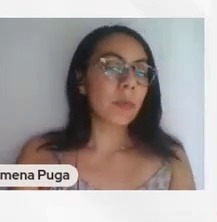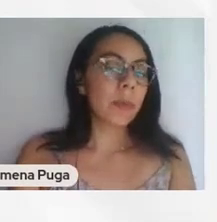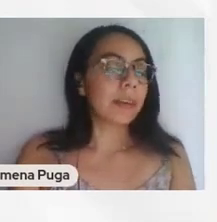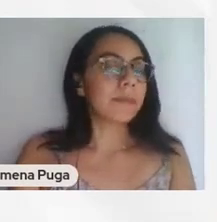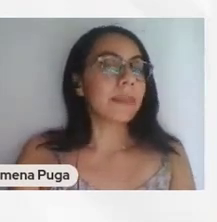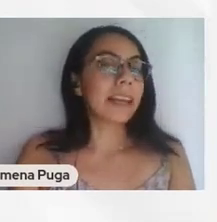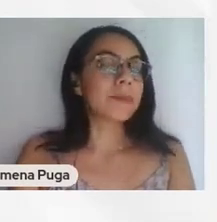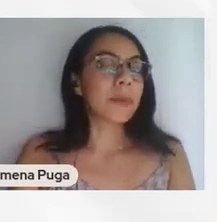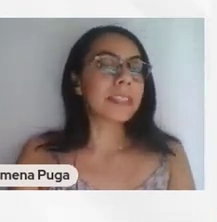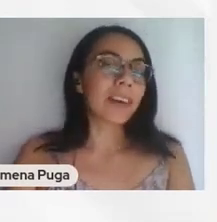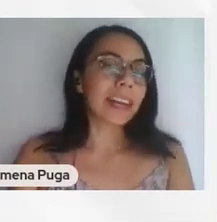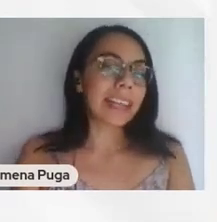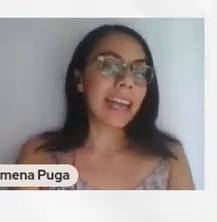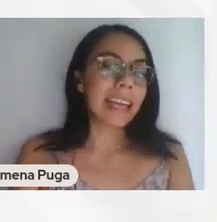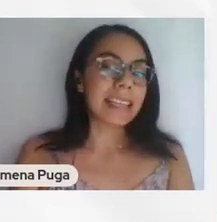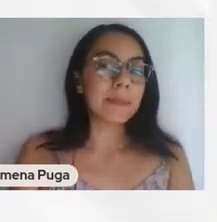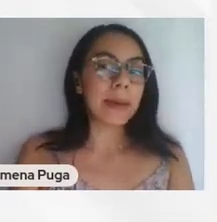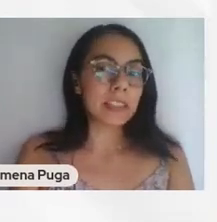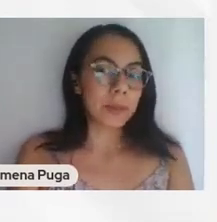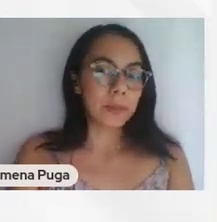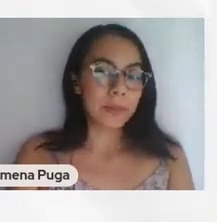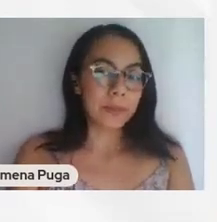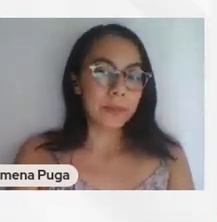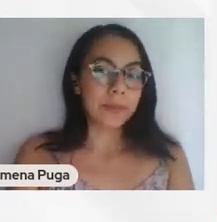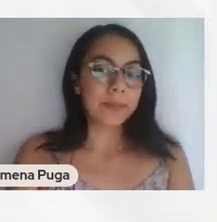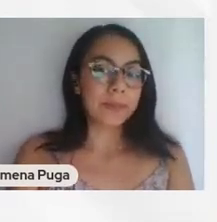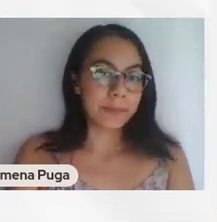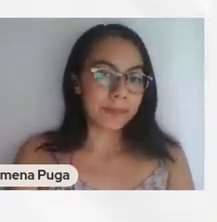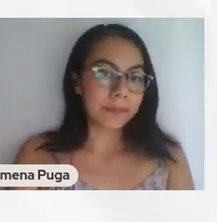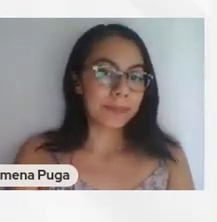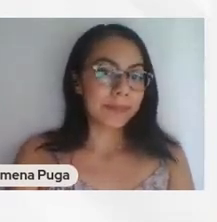Super, la respuesta correcta es macho.